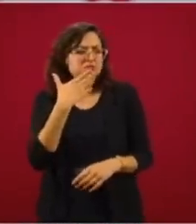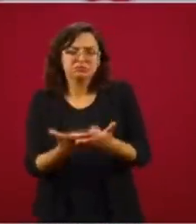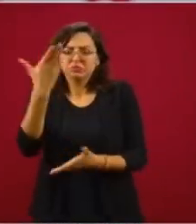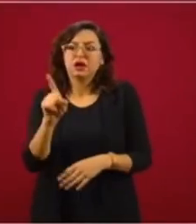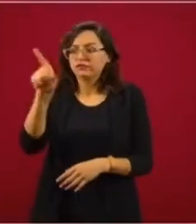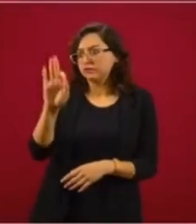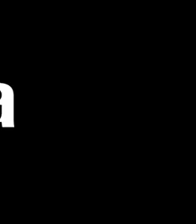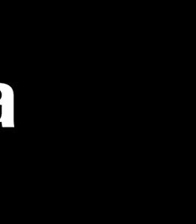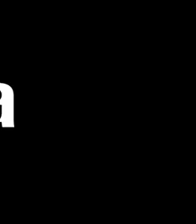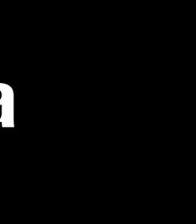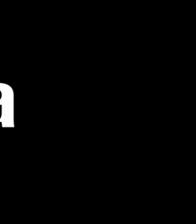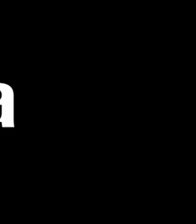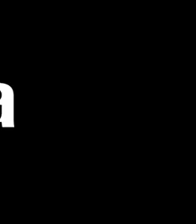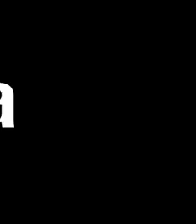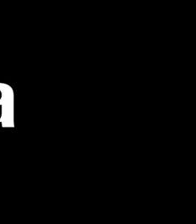la Fiscalía tiene que resolver. ¡Gracias! ¡Gracias! Gracias.